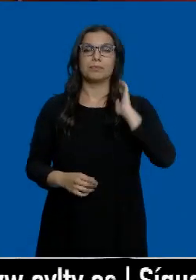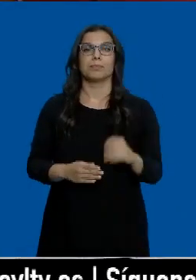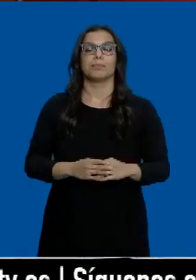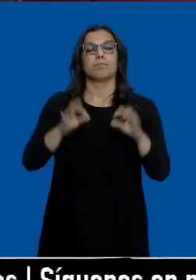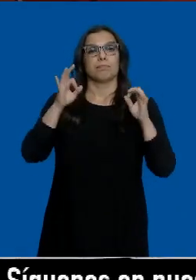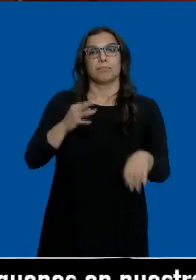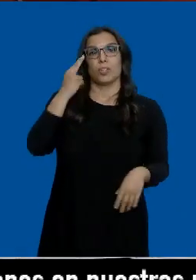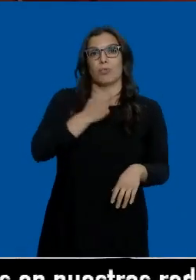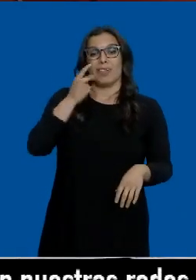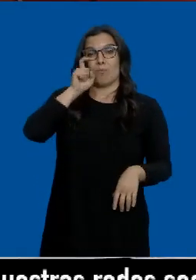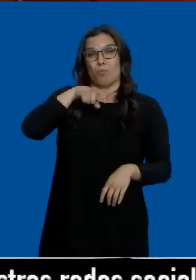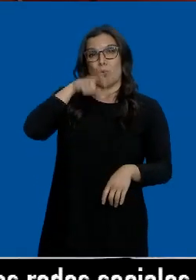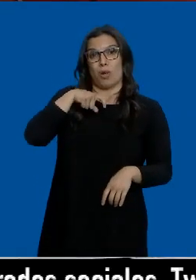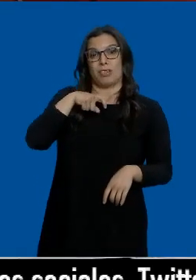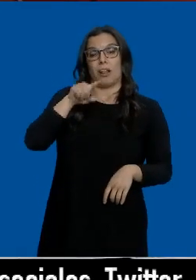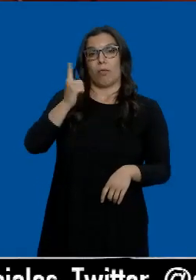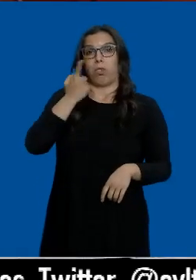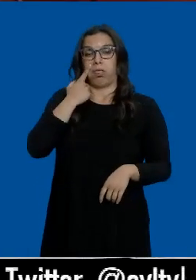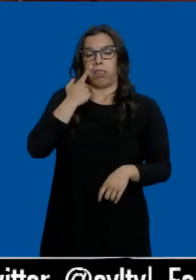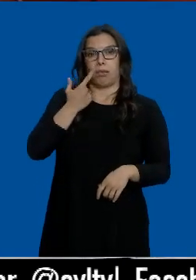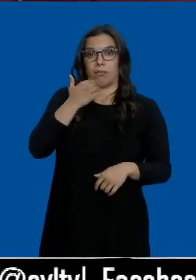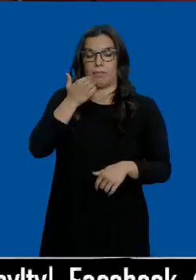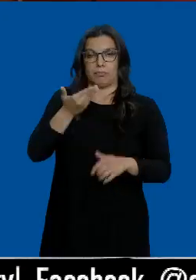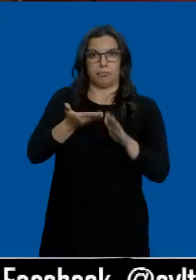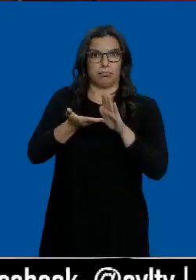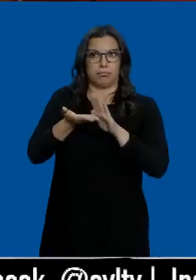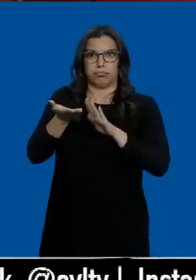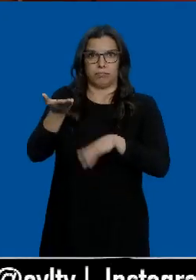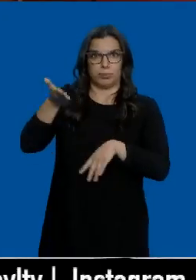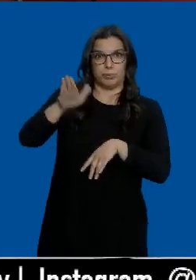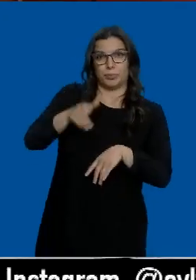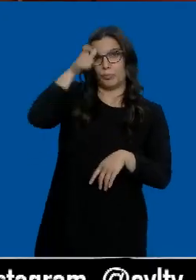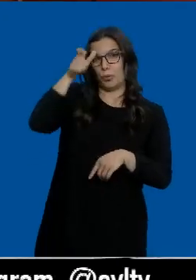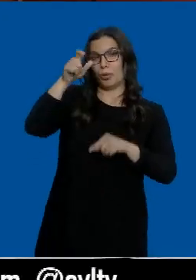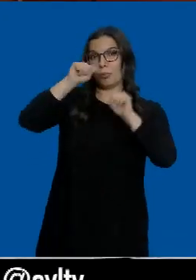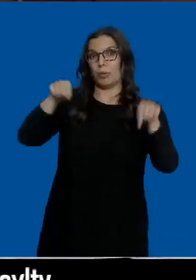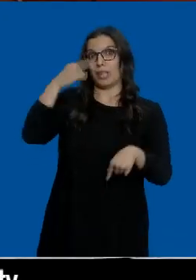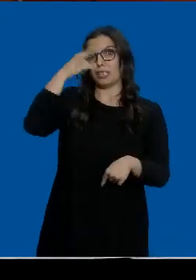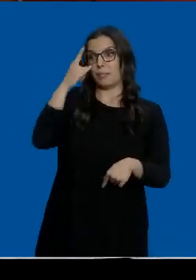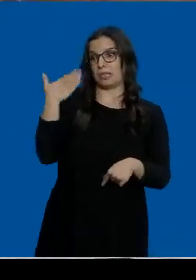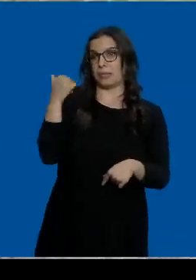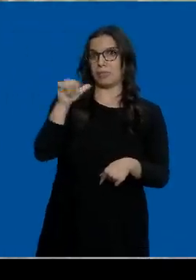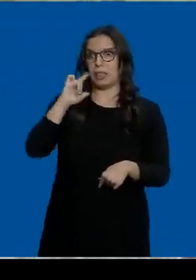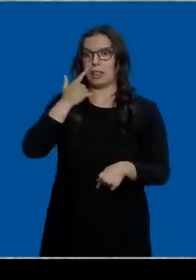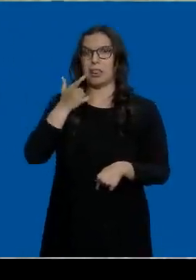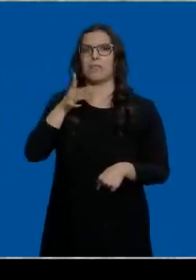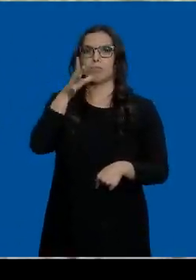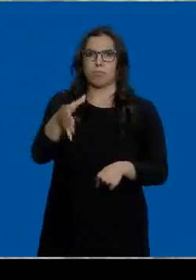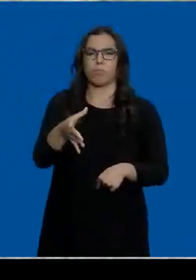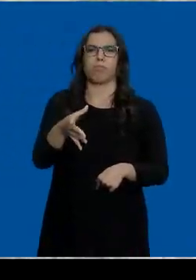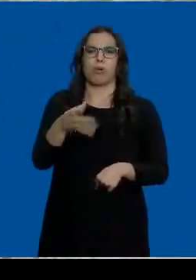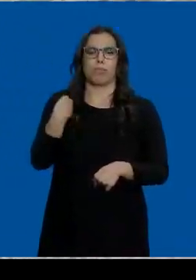Se ha confirmado. Los buitres localizados en estado agonizante en Monterrubio de Armuña, en Salamanca, hace una semana sufrieron